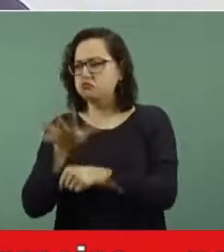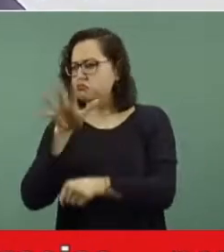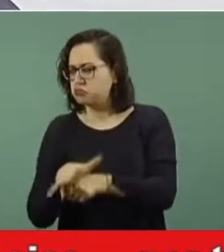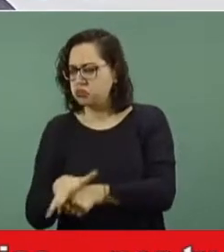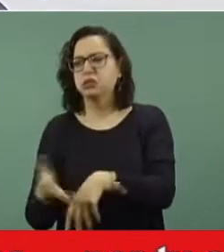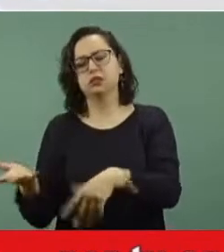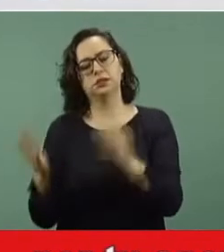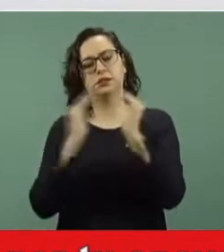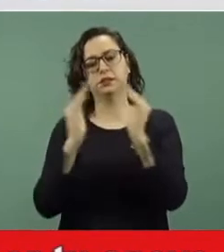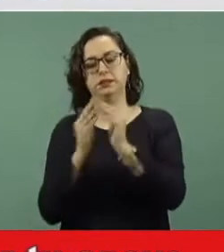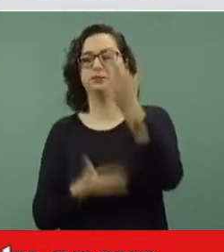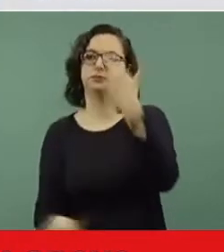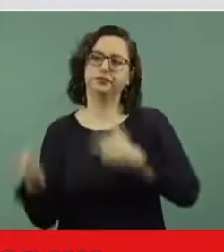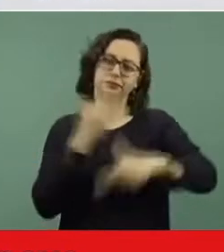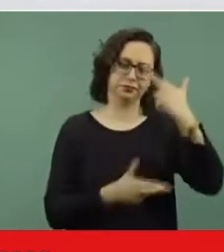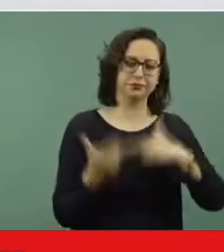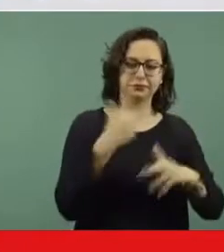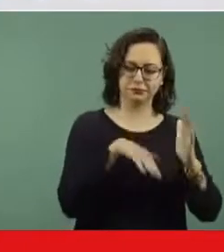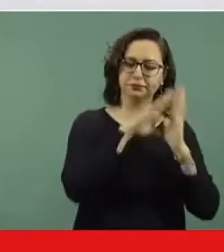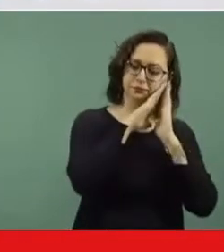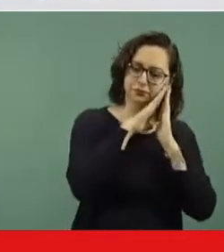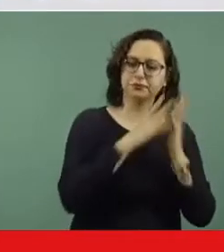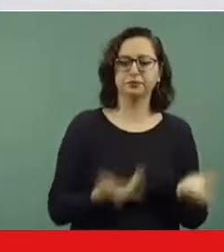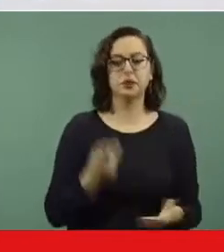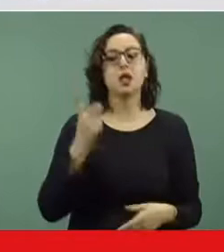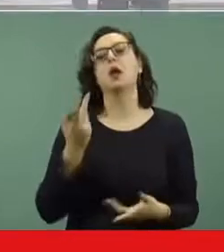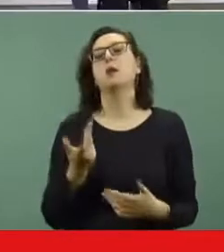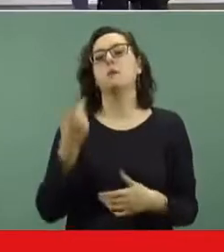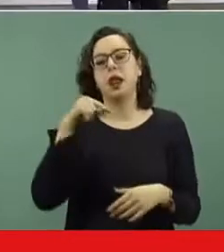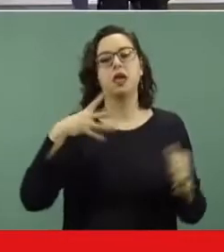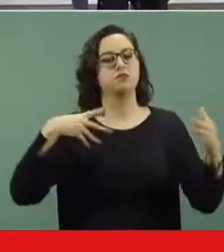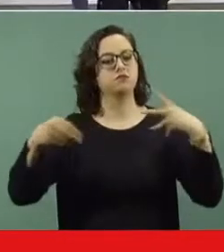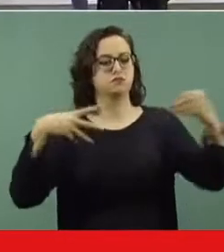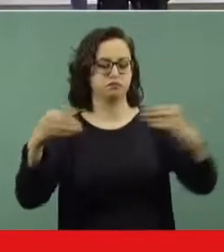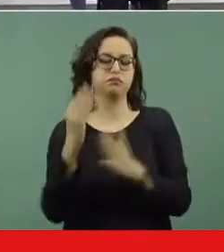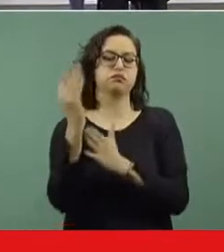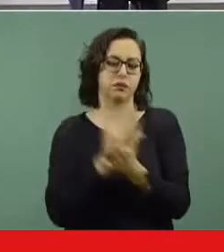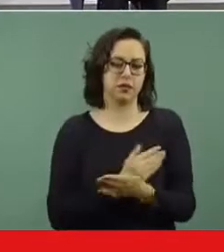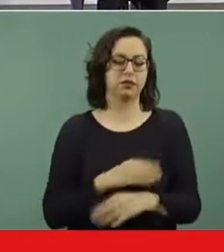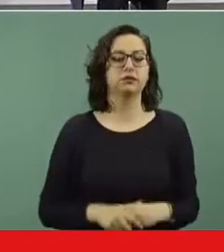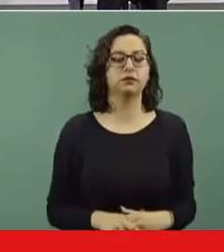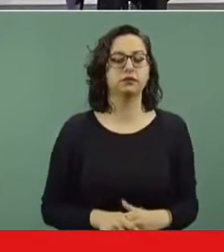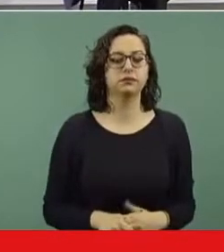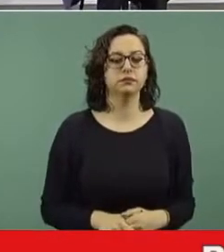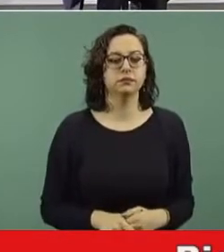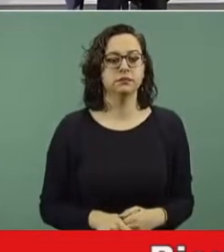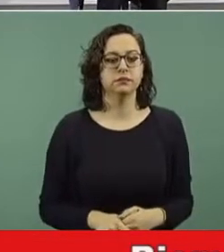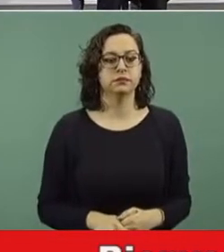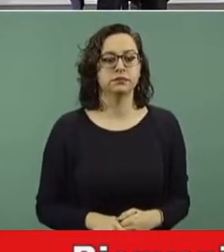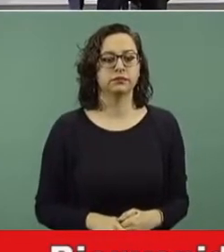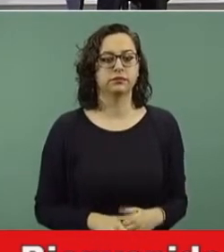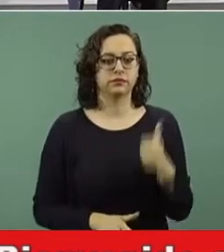ahí durante la noche para disminuir también riesgos, incluido el riesgo de contagio COVID. Con